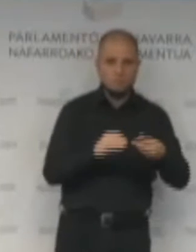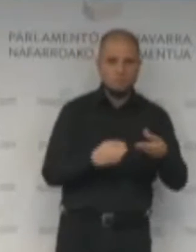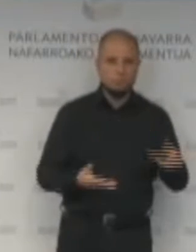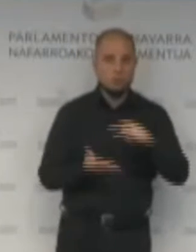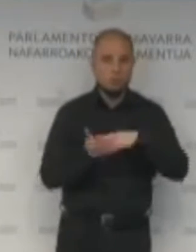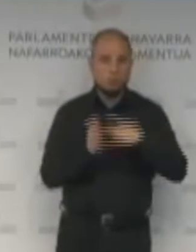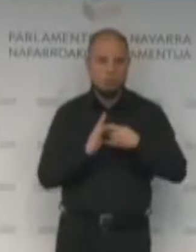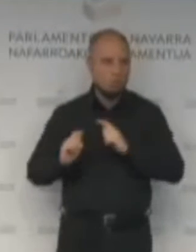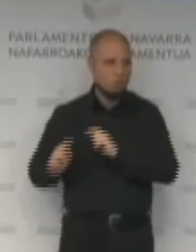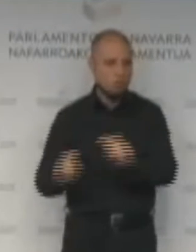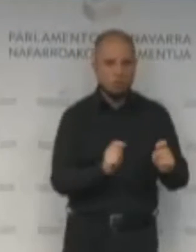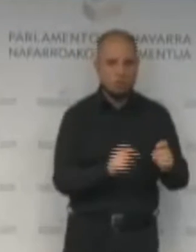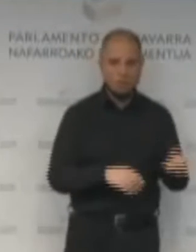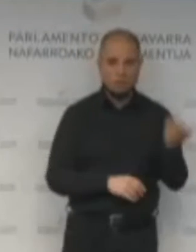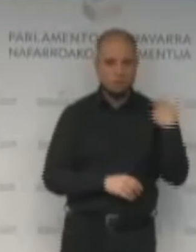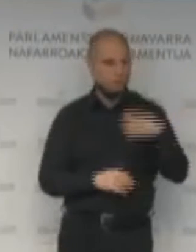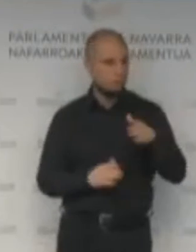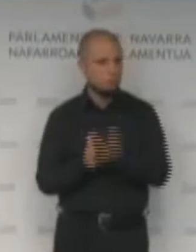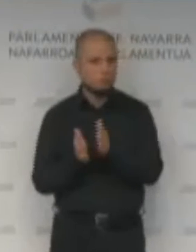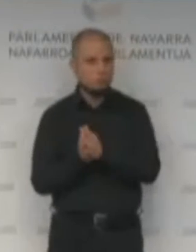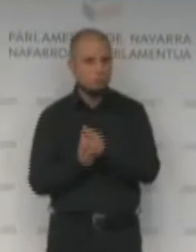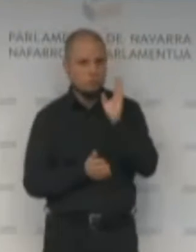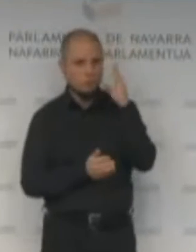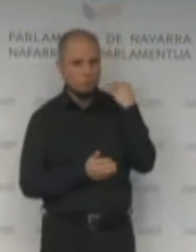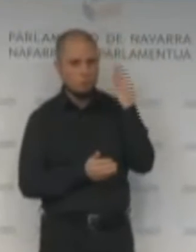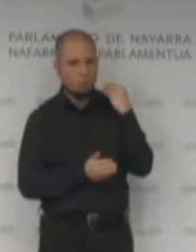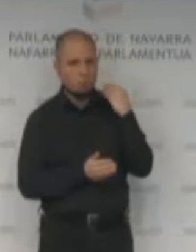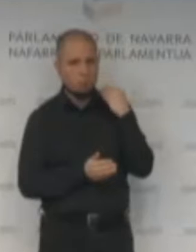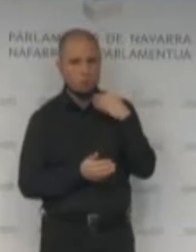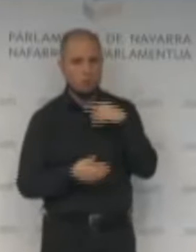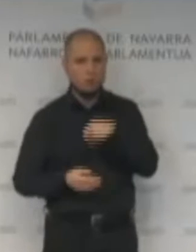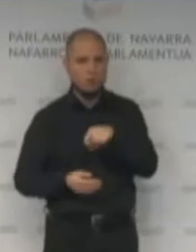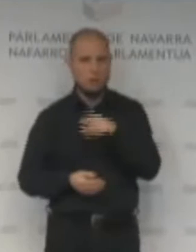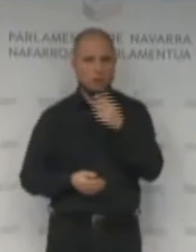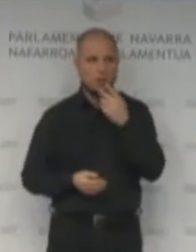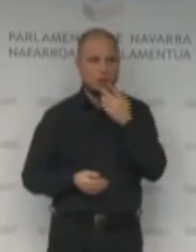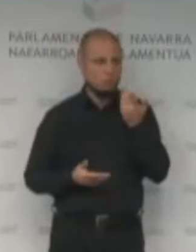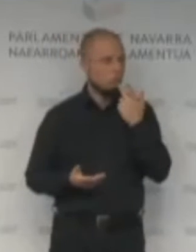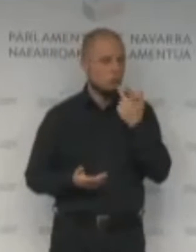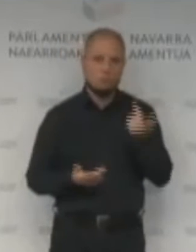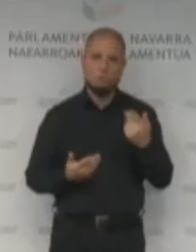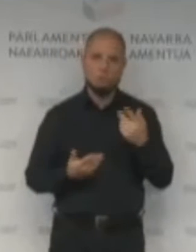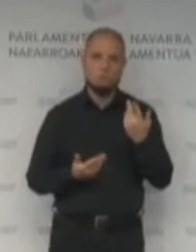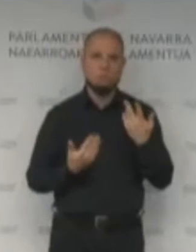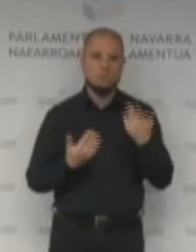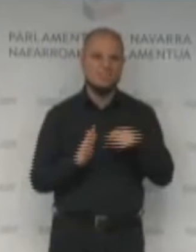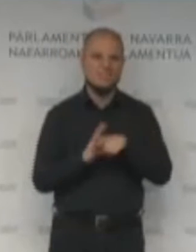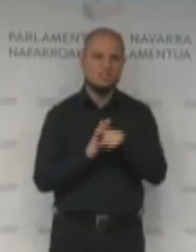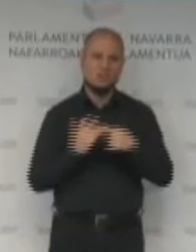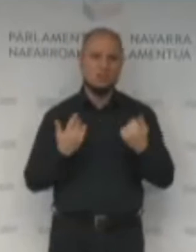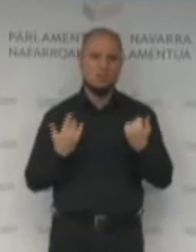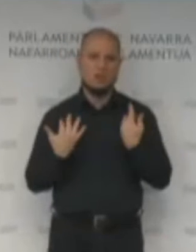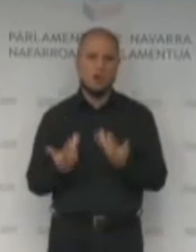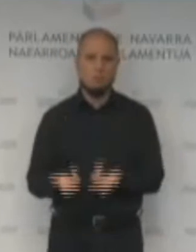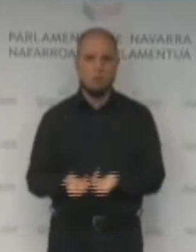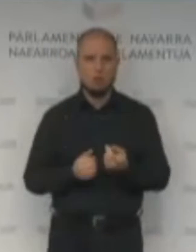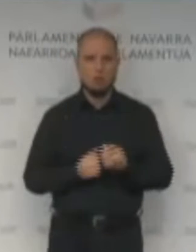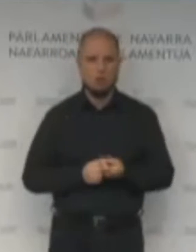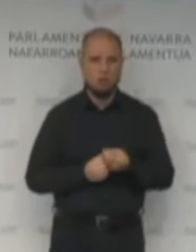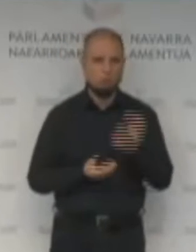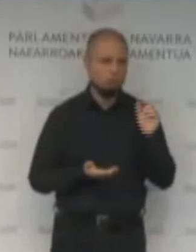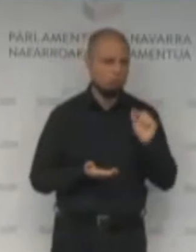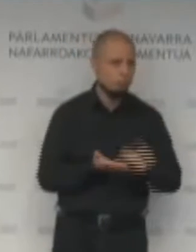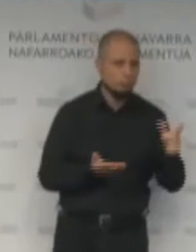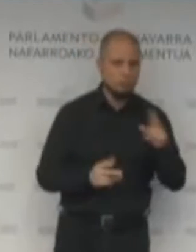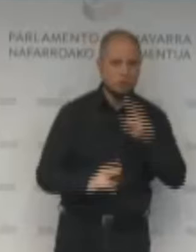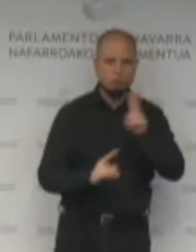mi compañero Miquel Buil, por favor, agilidad burocrática, por favor, trámite rápido, por favor, respuesta inmediata en